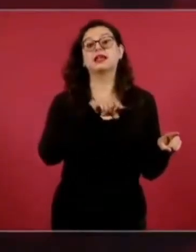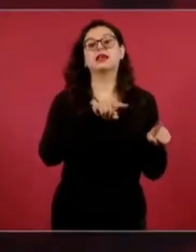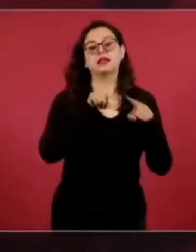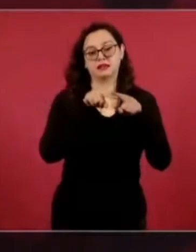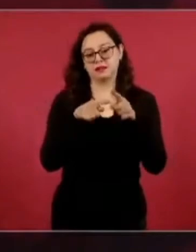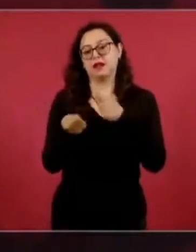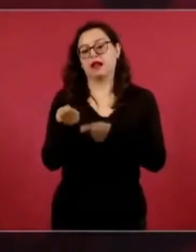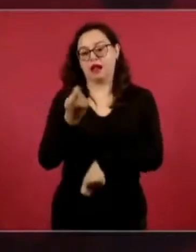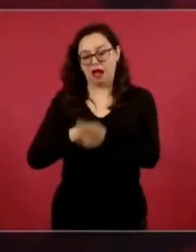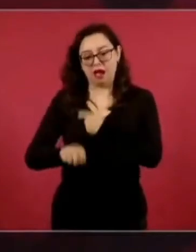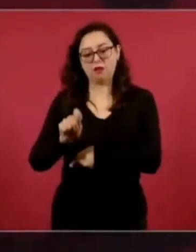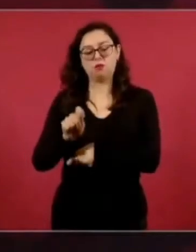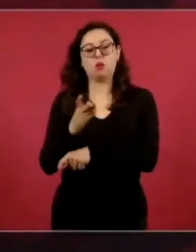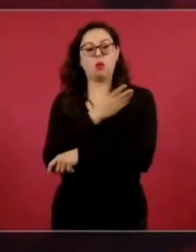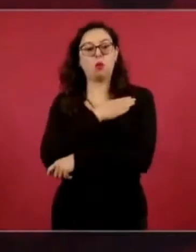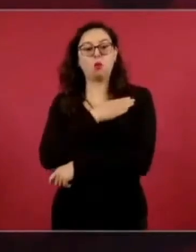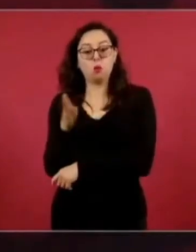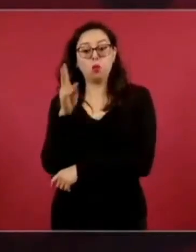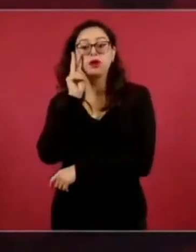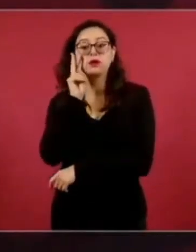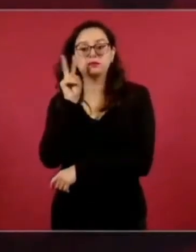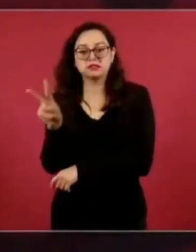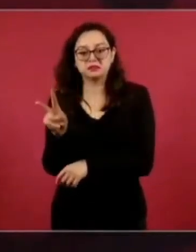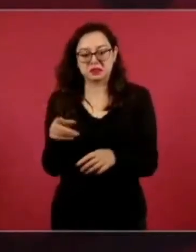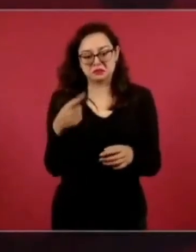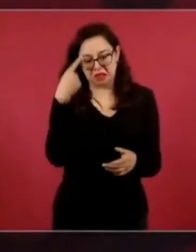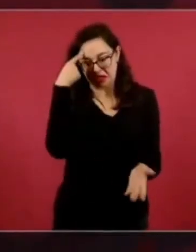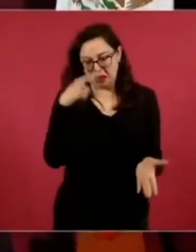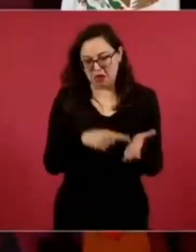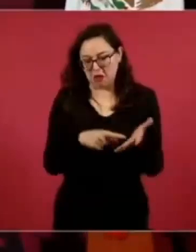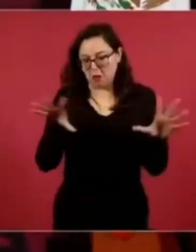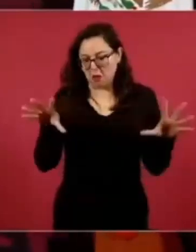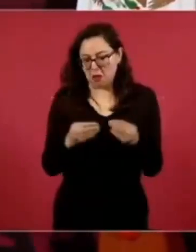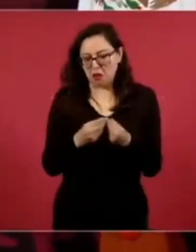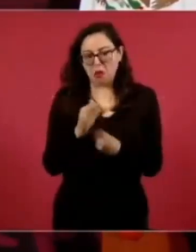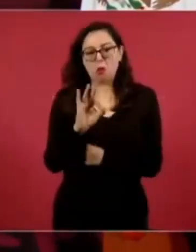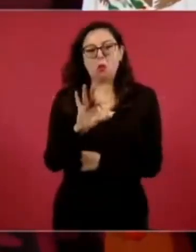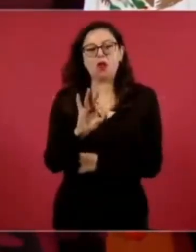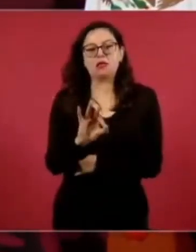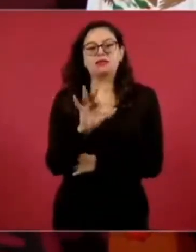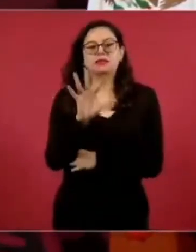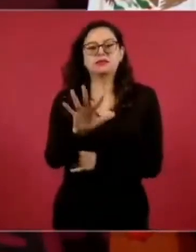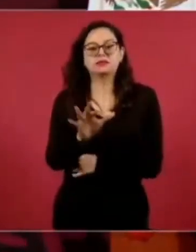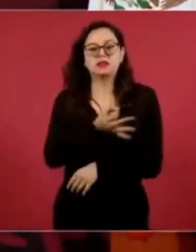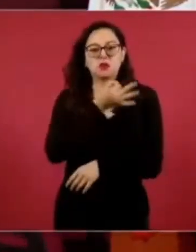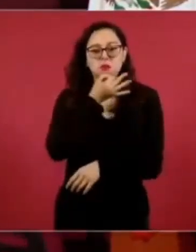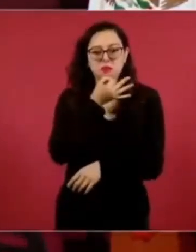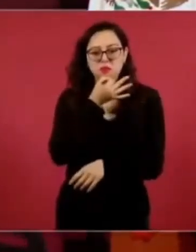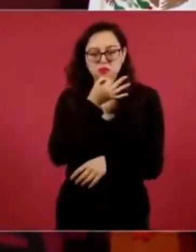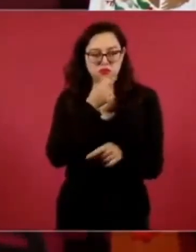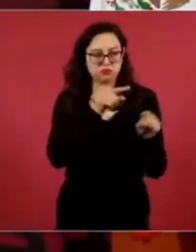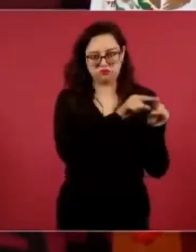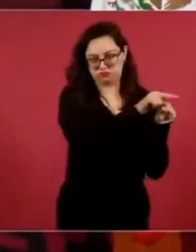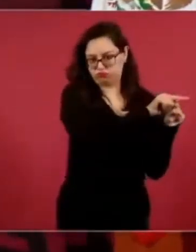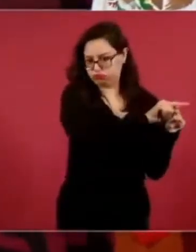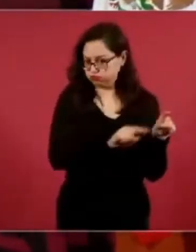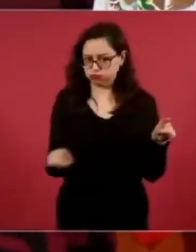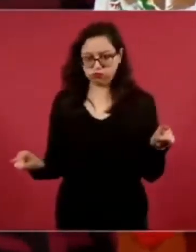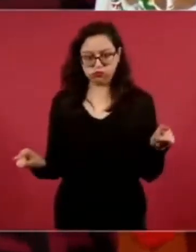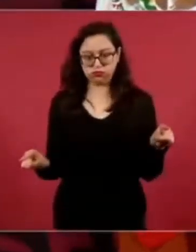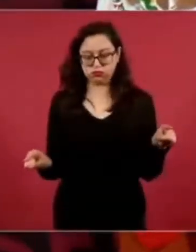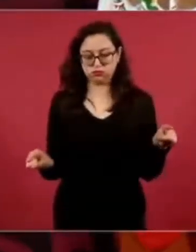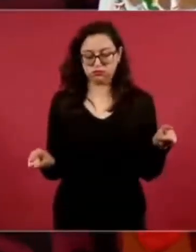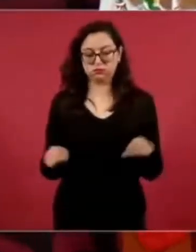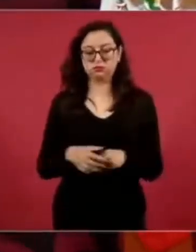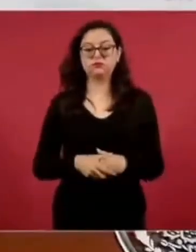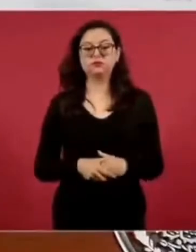y se va a hacer 40, 45 minutos minutos desde el AIFA hasta Buenavista,